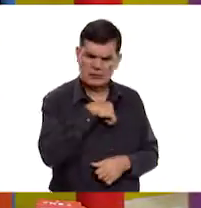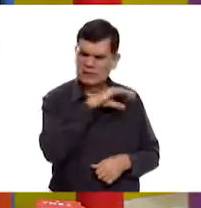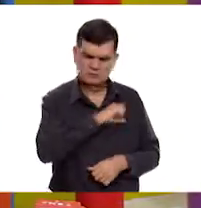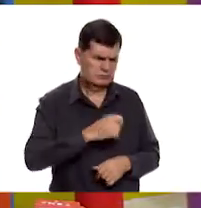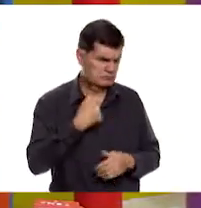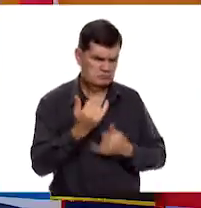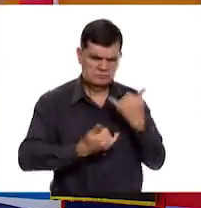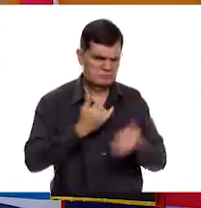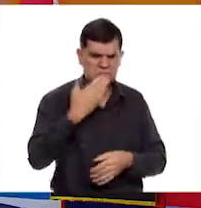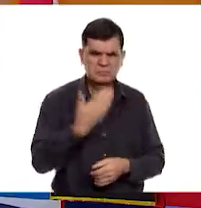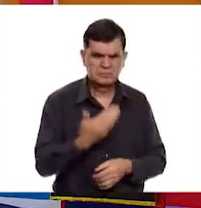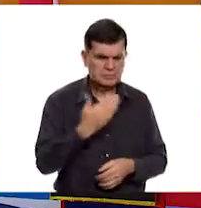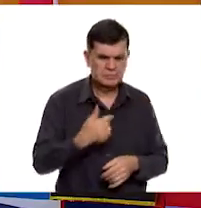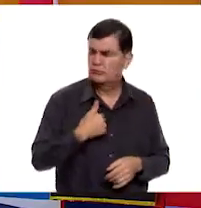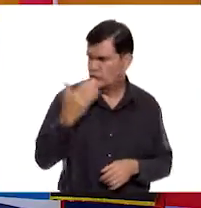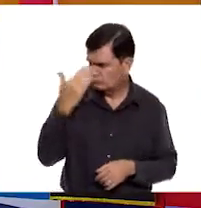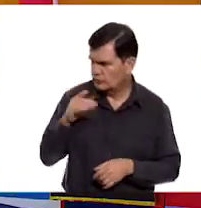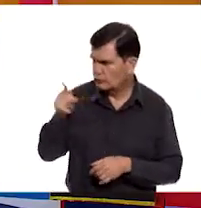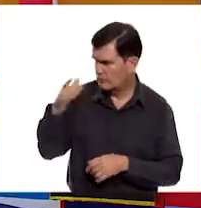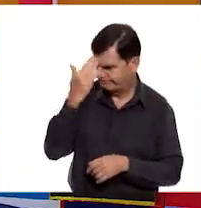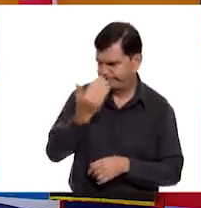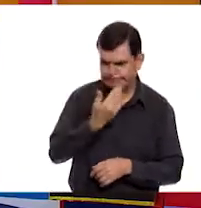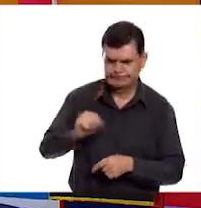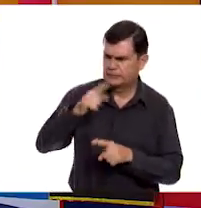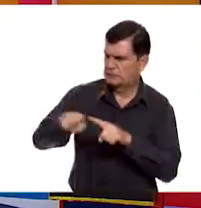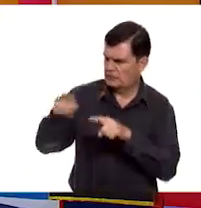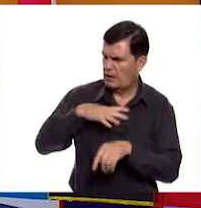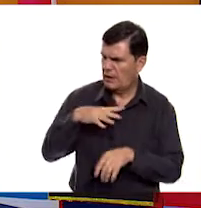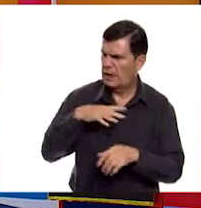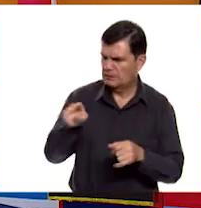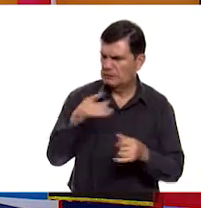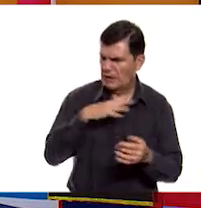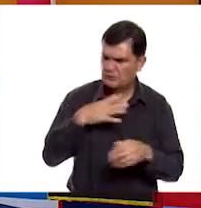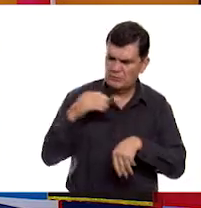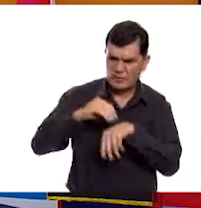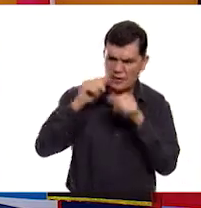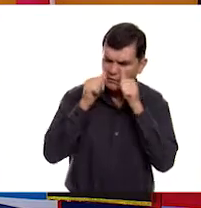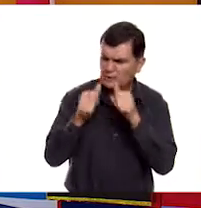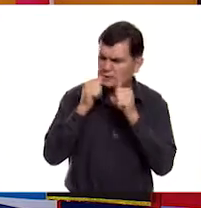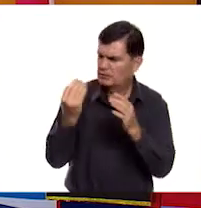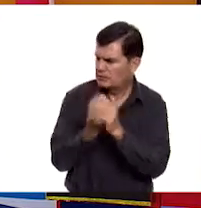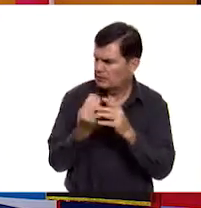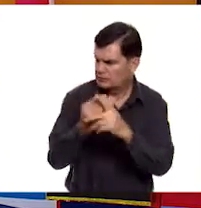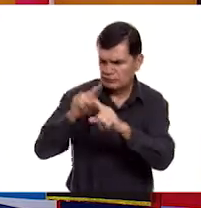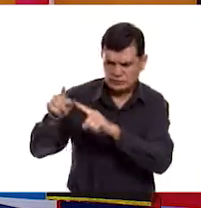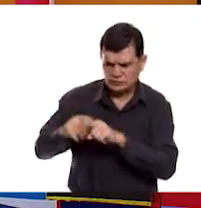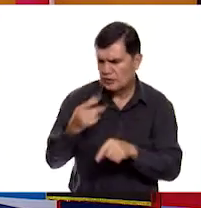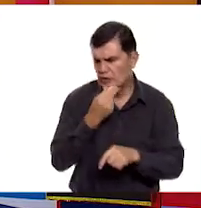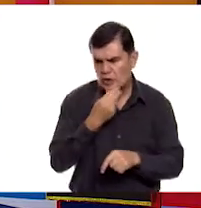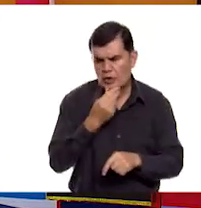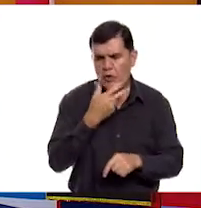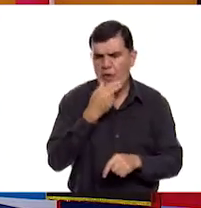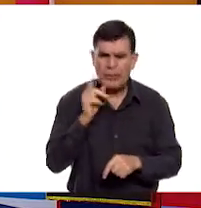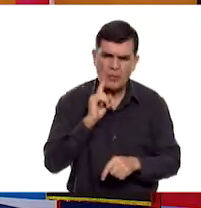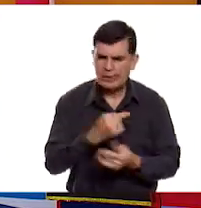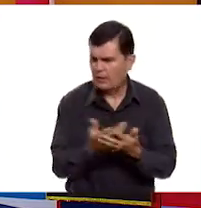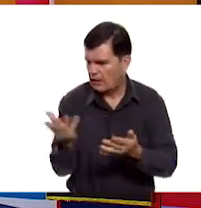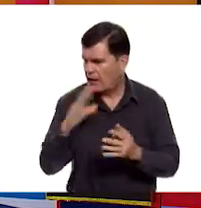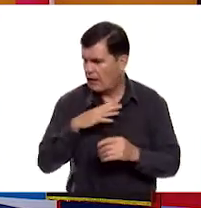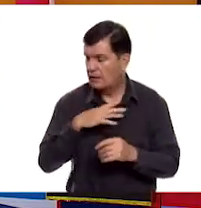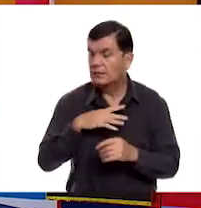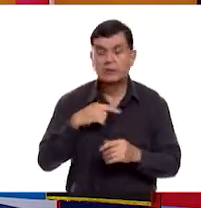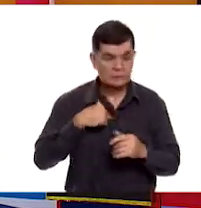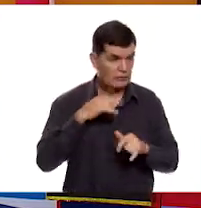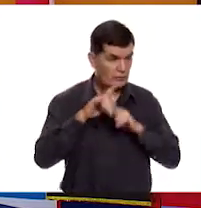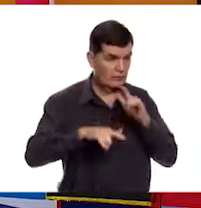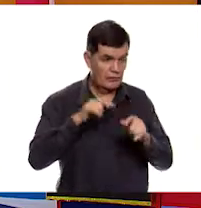buena. Yo lo sé, Pilar, yo lo sé, que eres muy buena y muy hábil y que has puesto mucha atención en tus clases como todas las niñas y como todos los niños. Nuestra